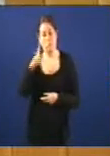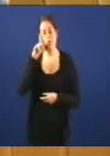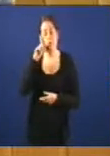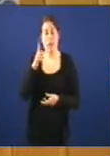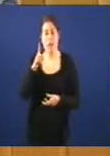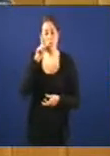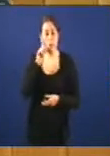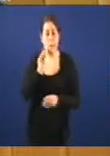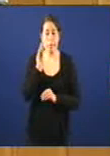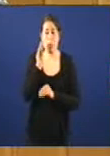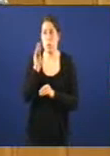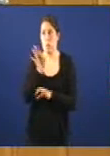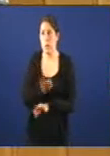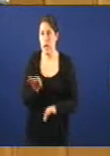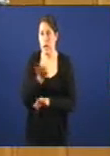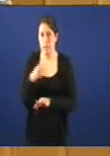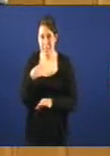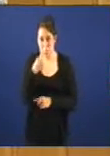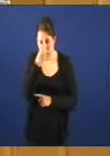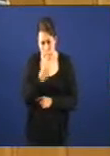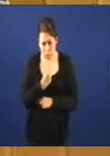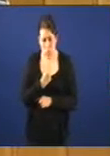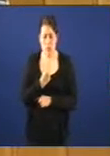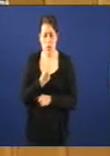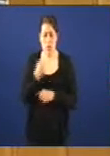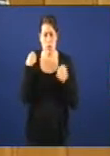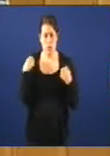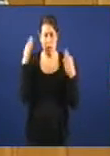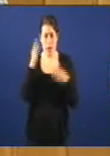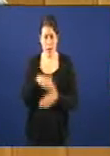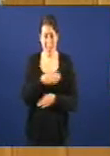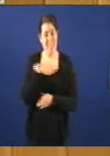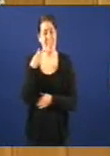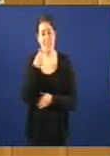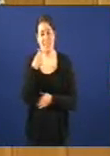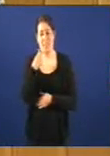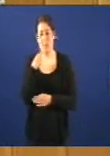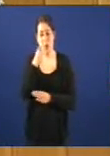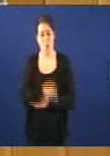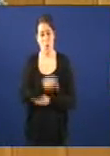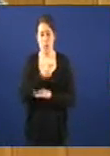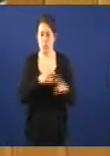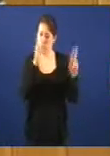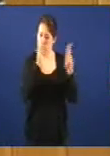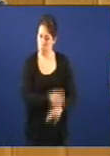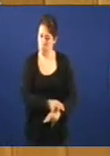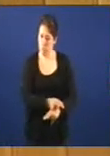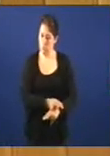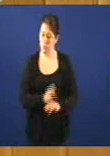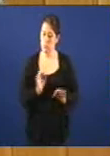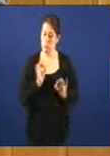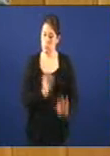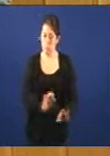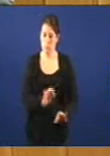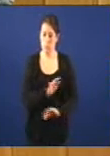había preguntado. Esa actitud irresponsable obriga de forma inmediata a sucese fulminante por parte do Goberno do